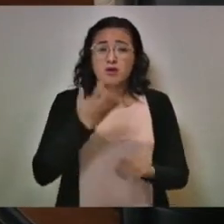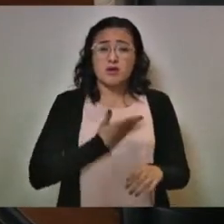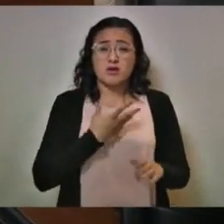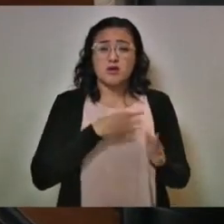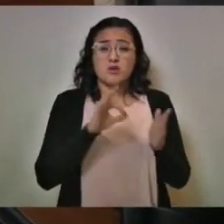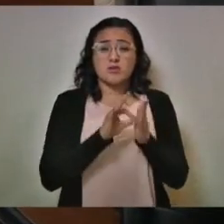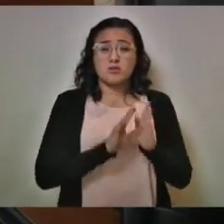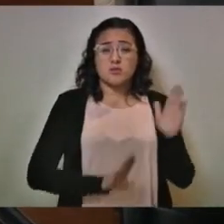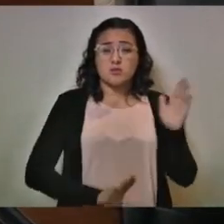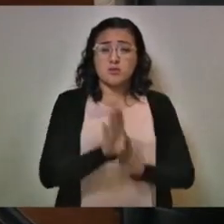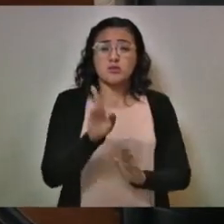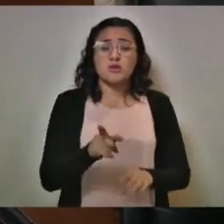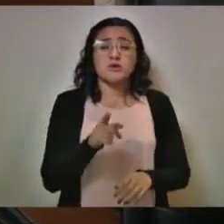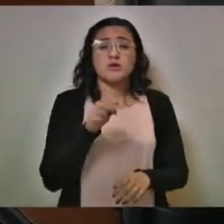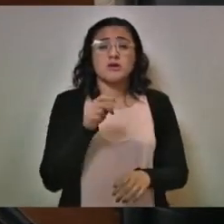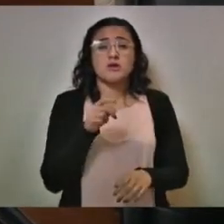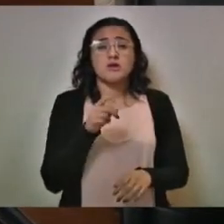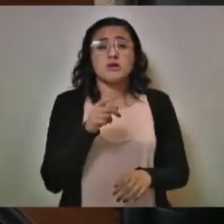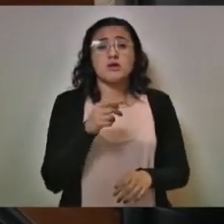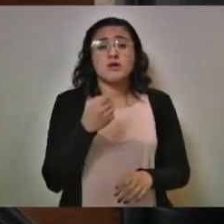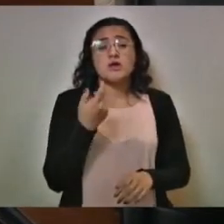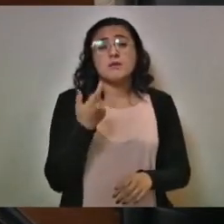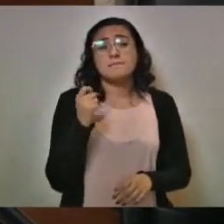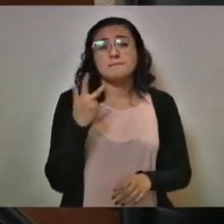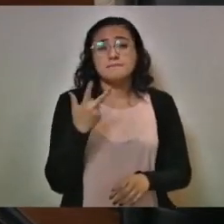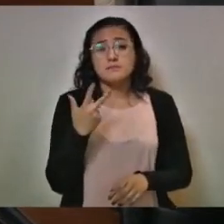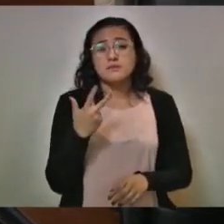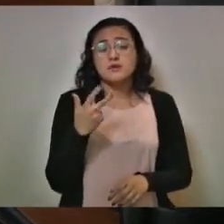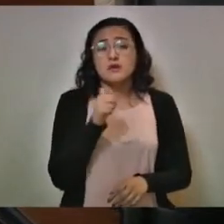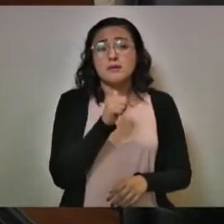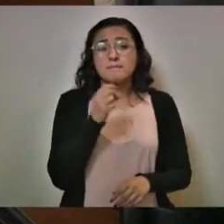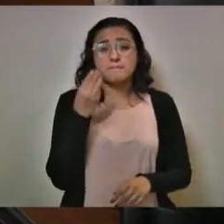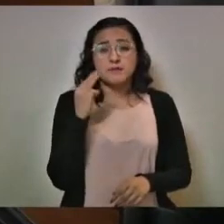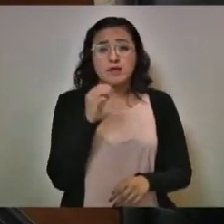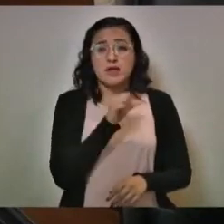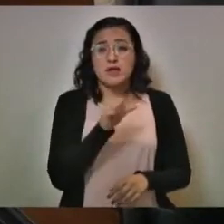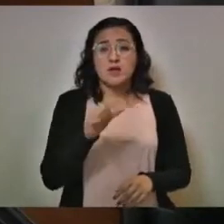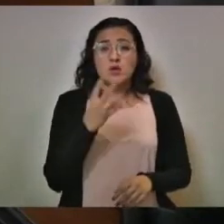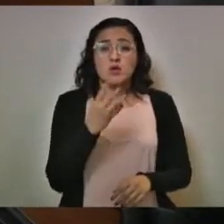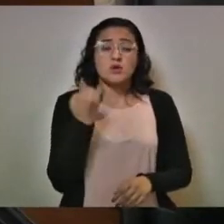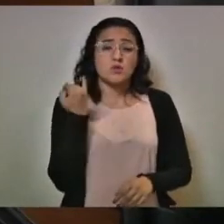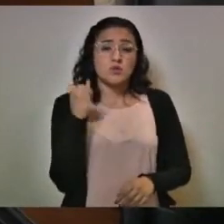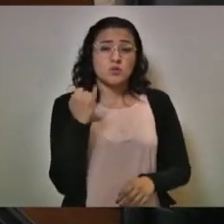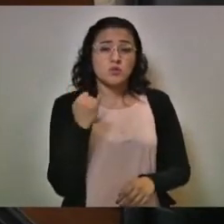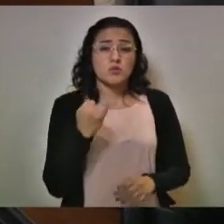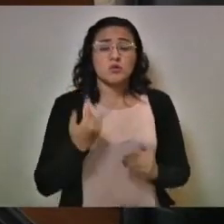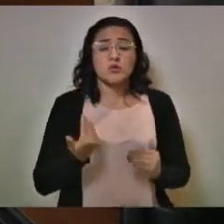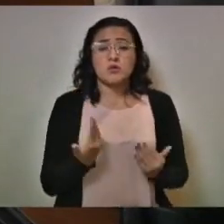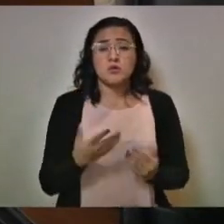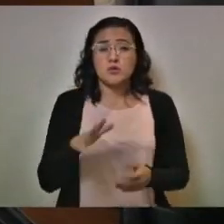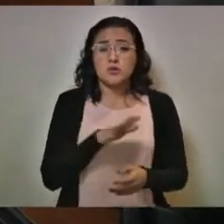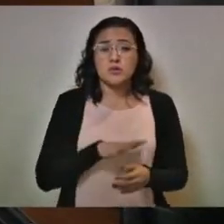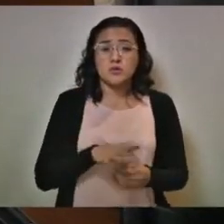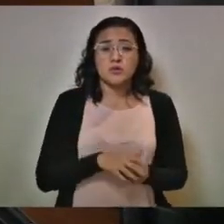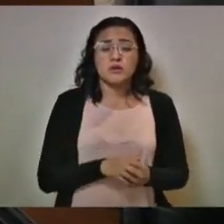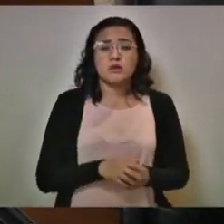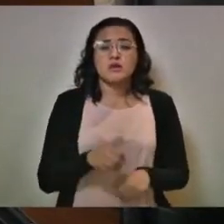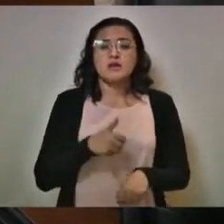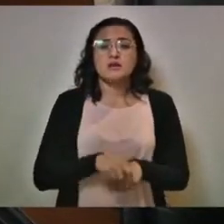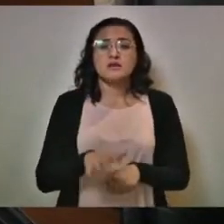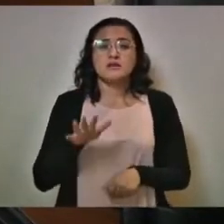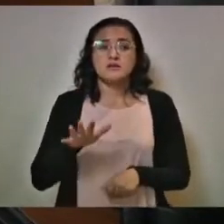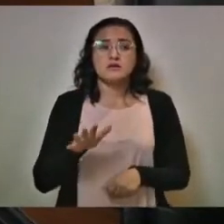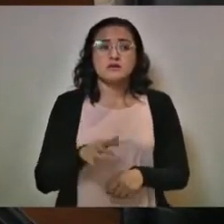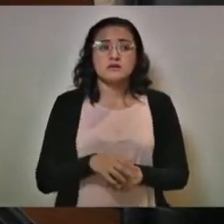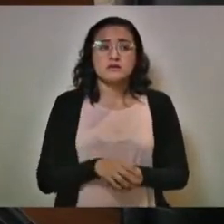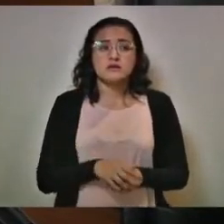que denominado ACME, esto sería del 28 al 4 de… del 28 de mayo empezó a este 4 de junio. La región 5 norte…